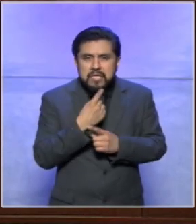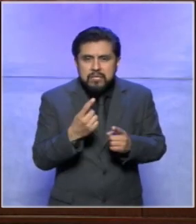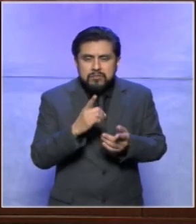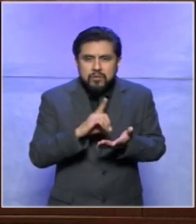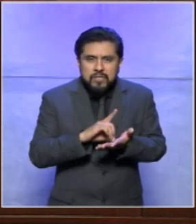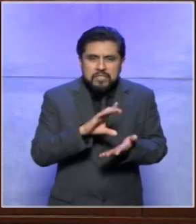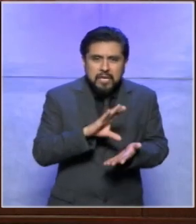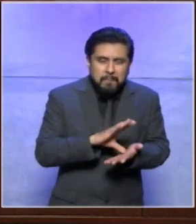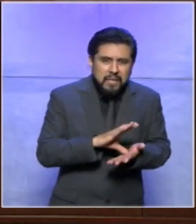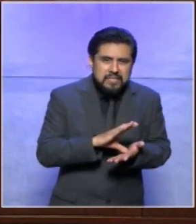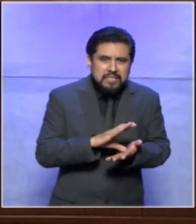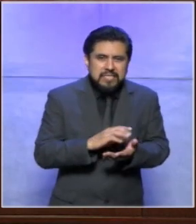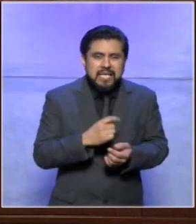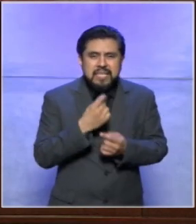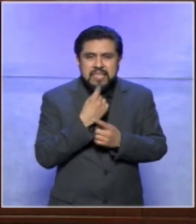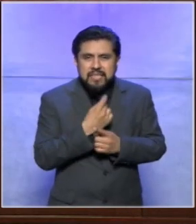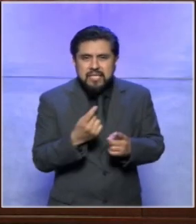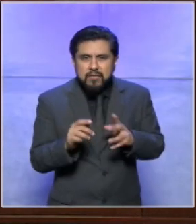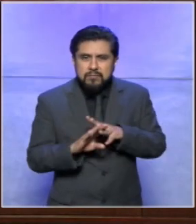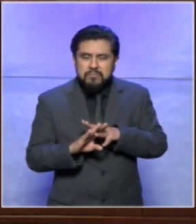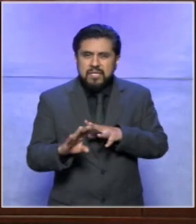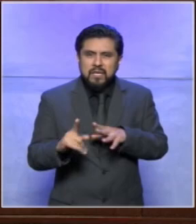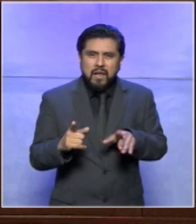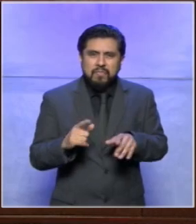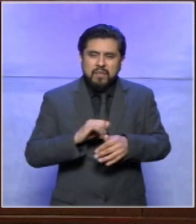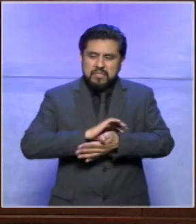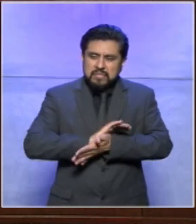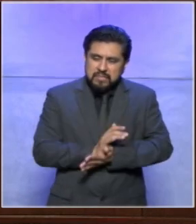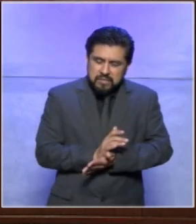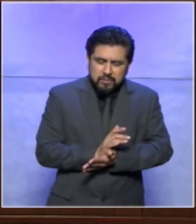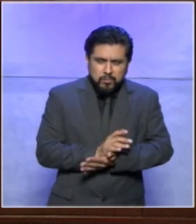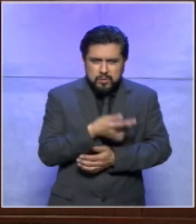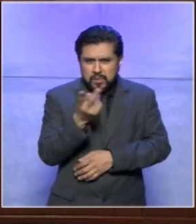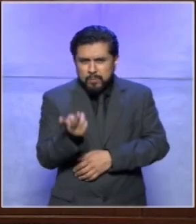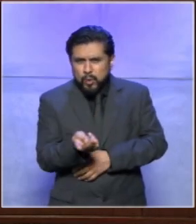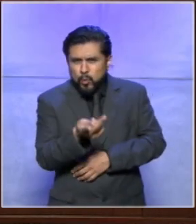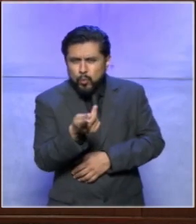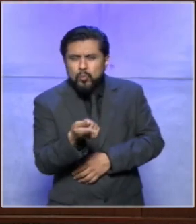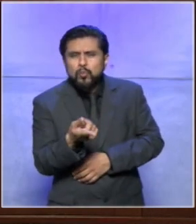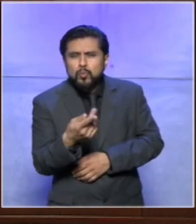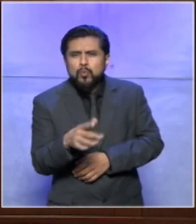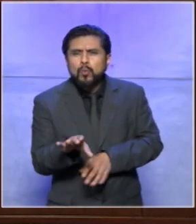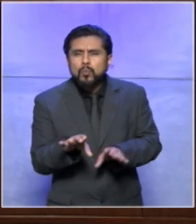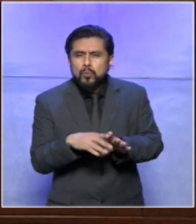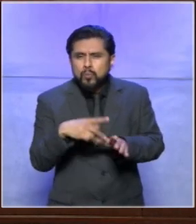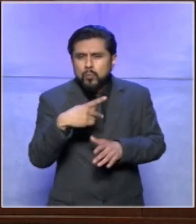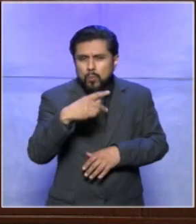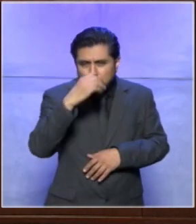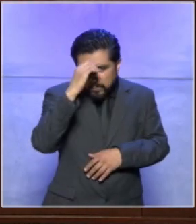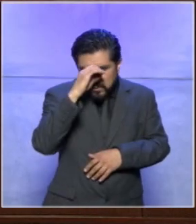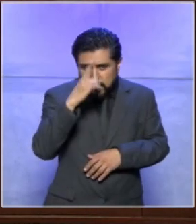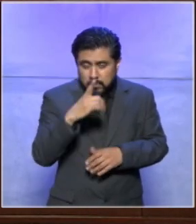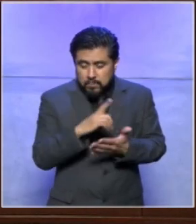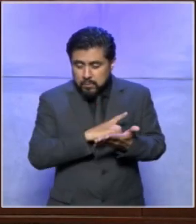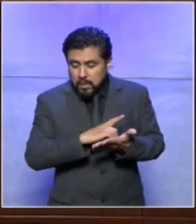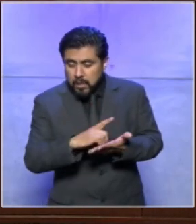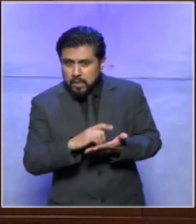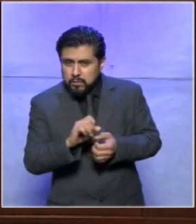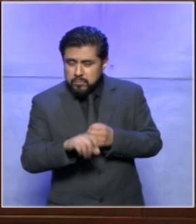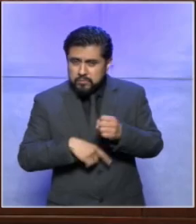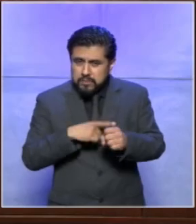alguna discapacidad deben tener protección especial y tener pues derechos